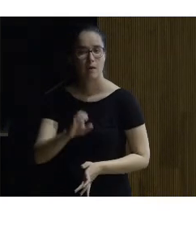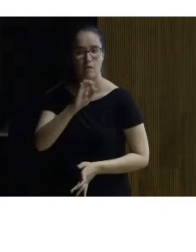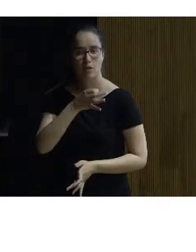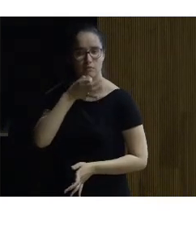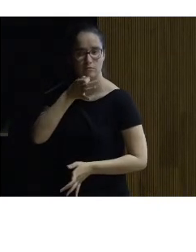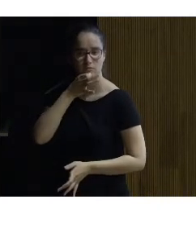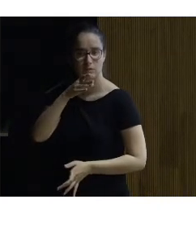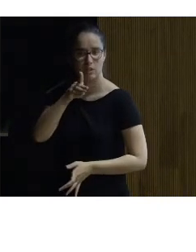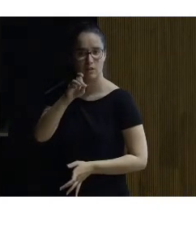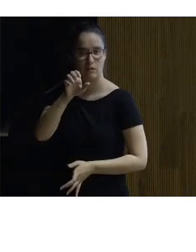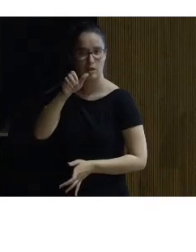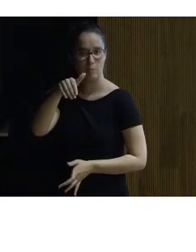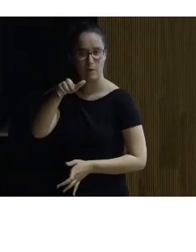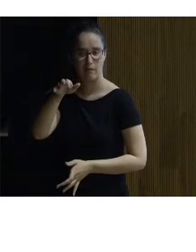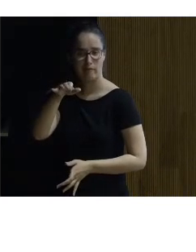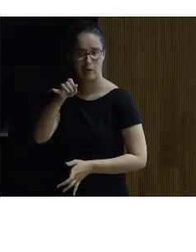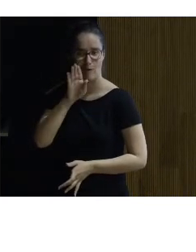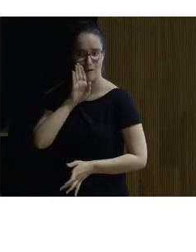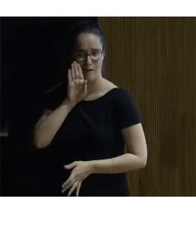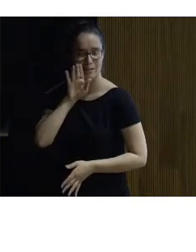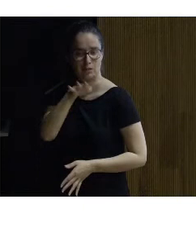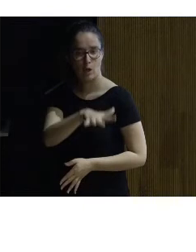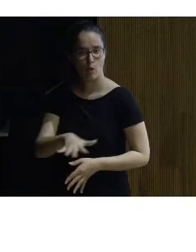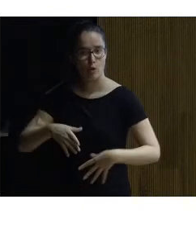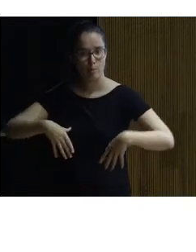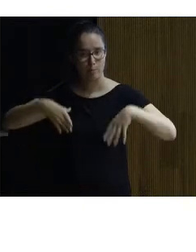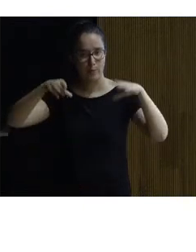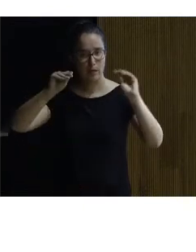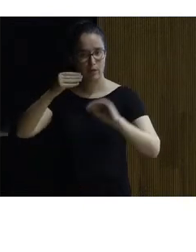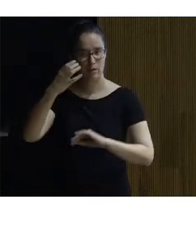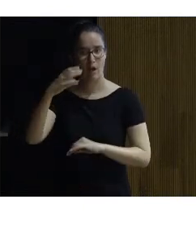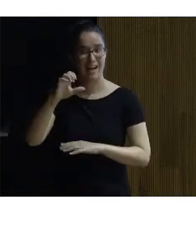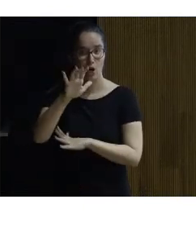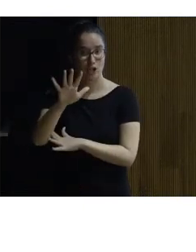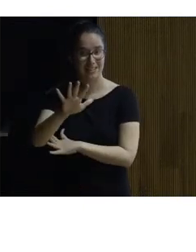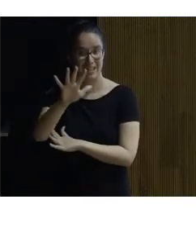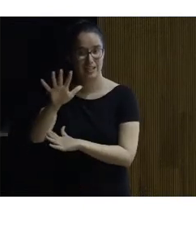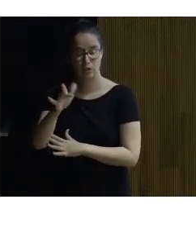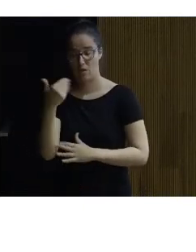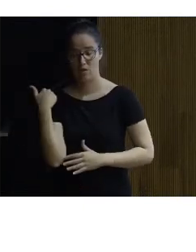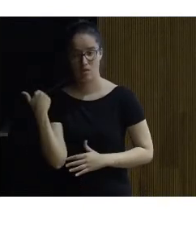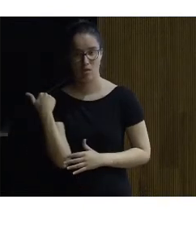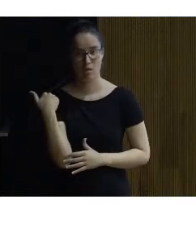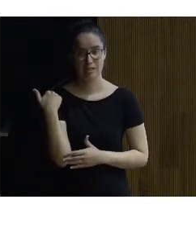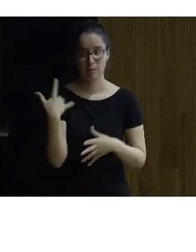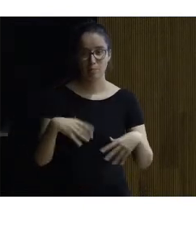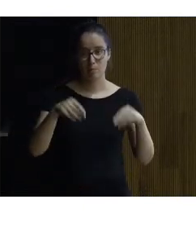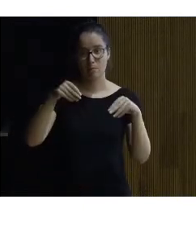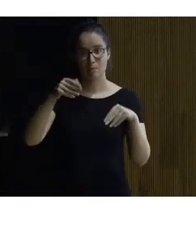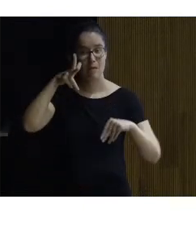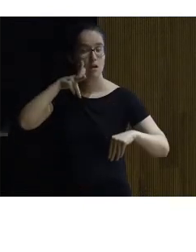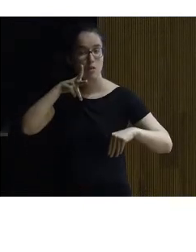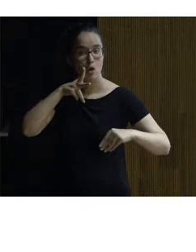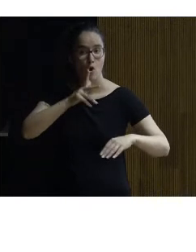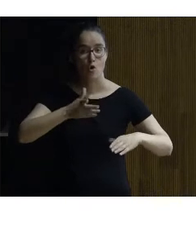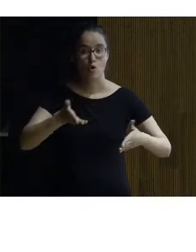de Demetrio Casado aquí tienen esta zona el palacete de Carlos V y hace unos años este palacio pasó de la Junta de